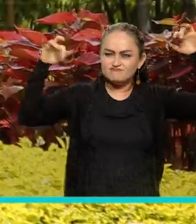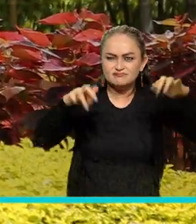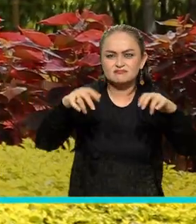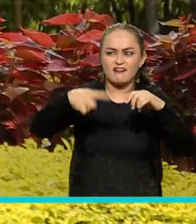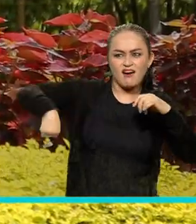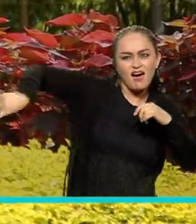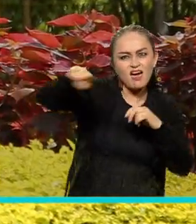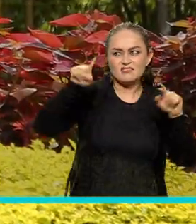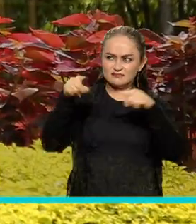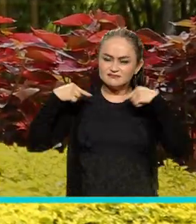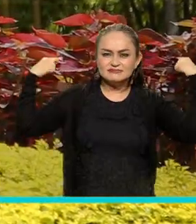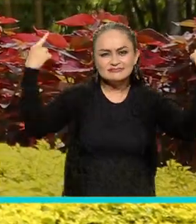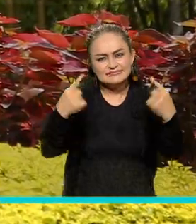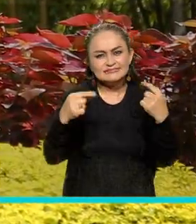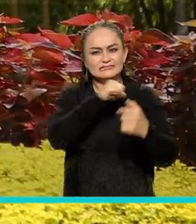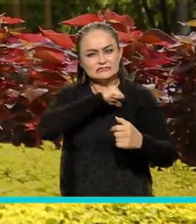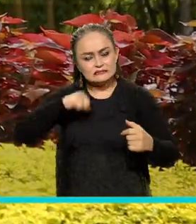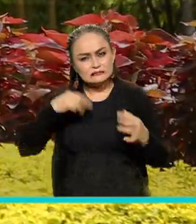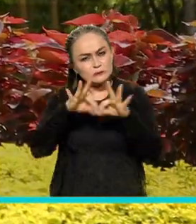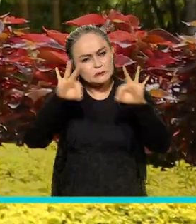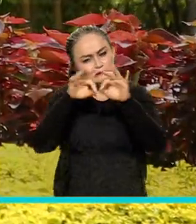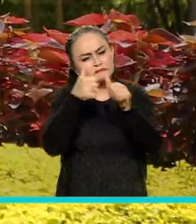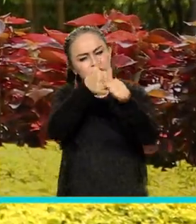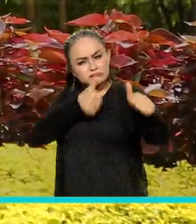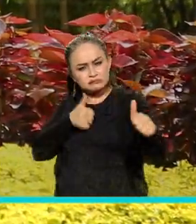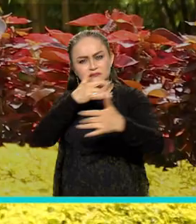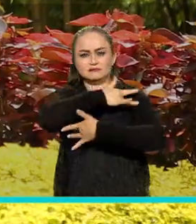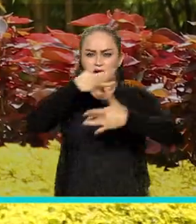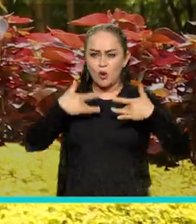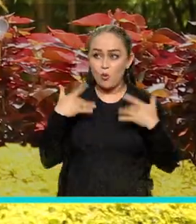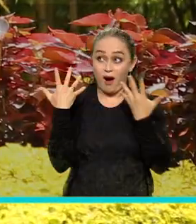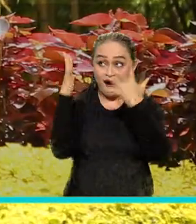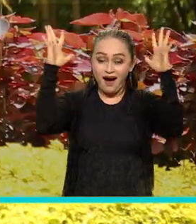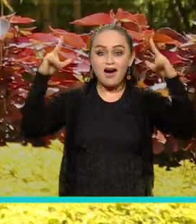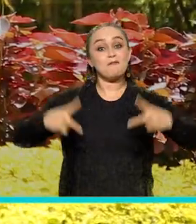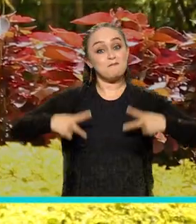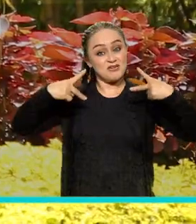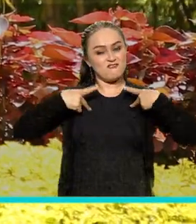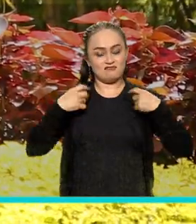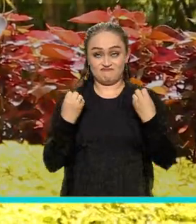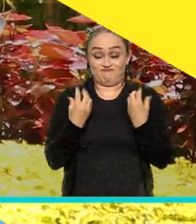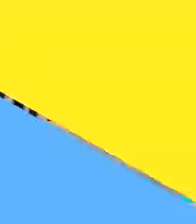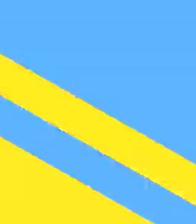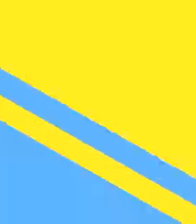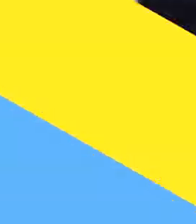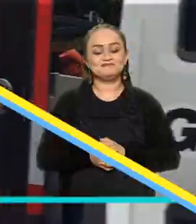privados deben cumplir con todos los protocolos de bioseguridad. Así también celebramos la vida.